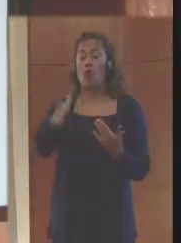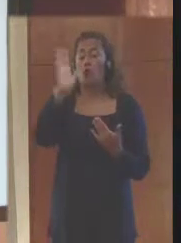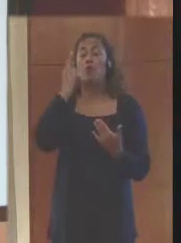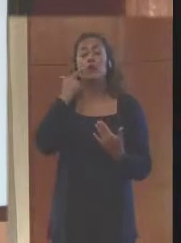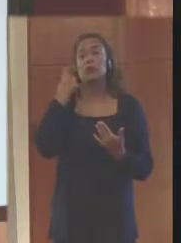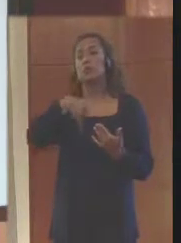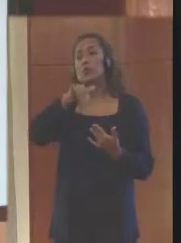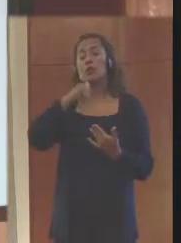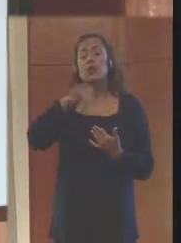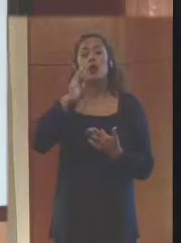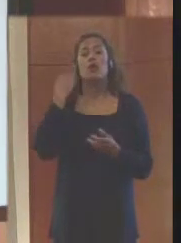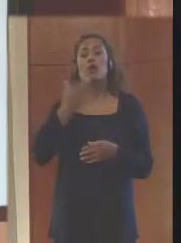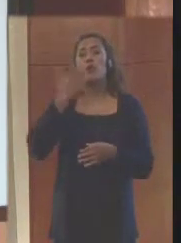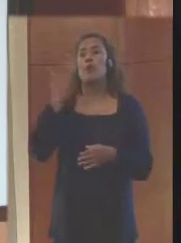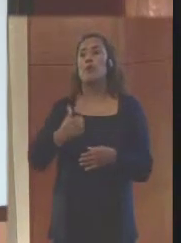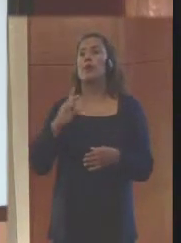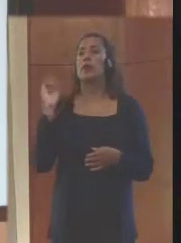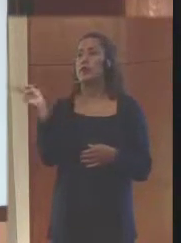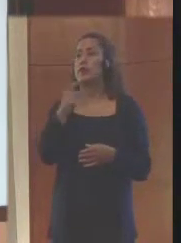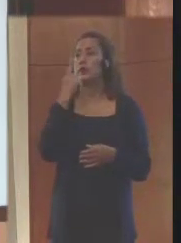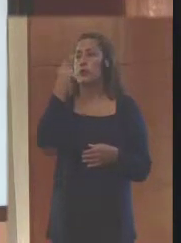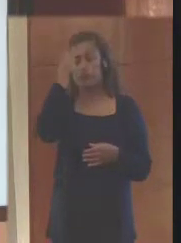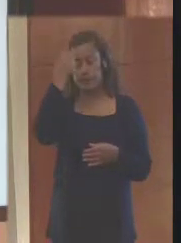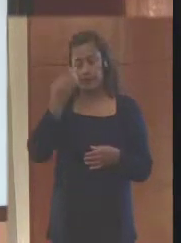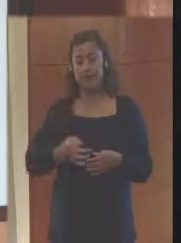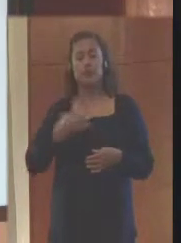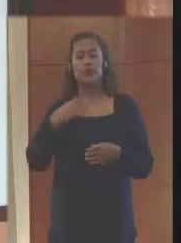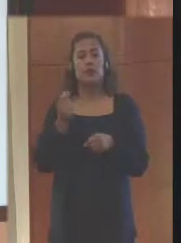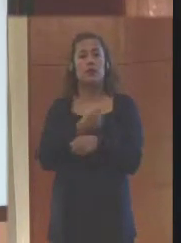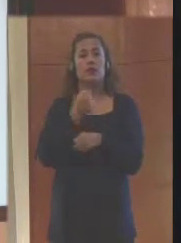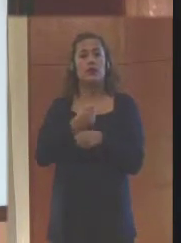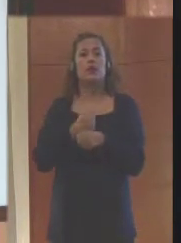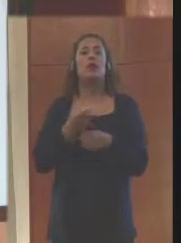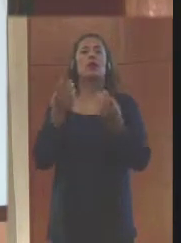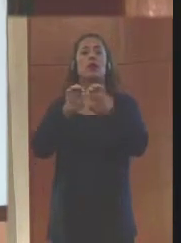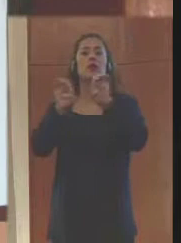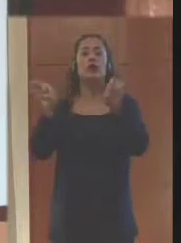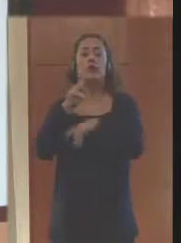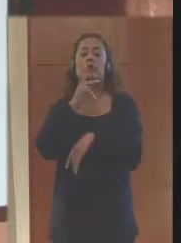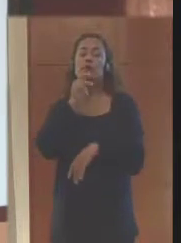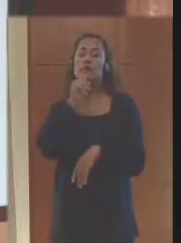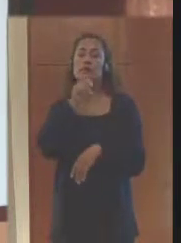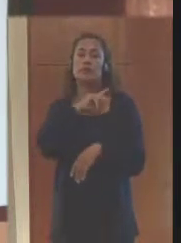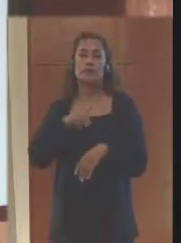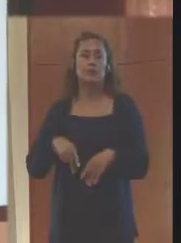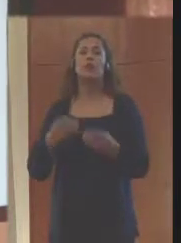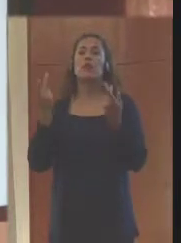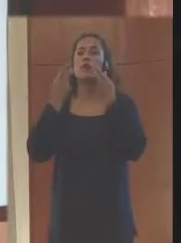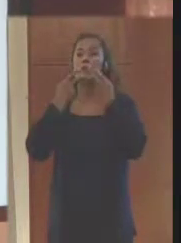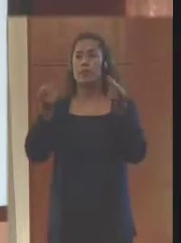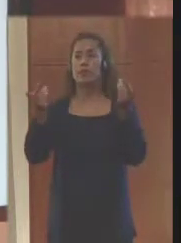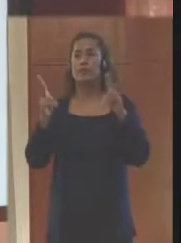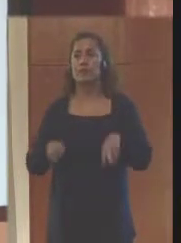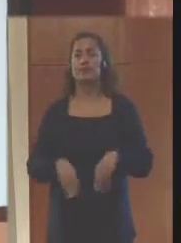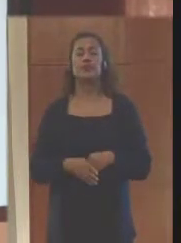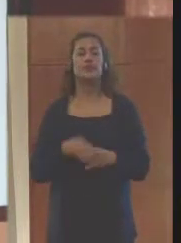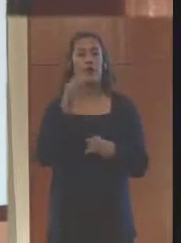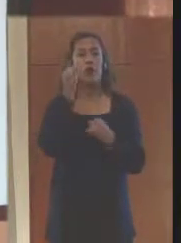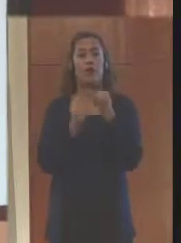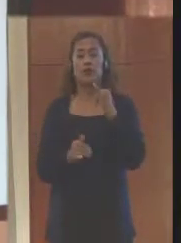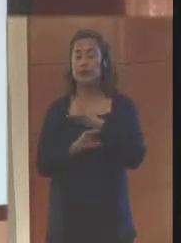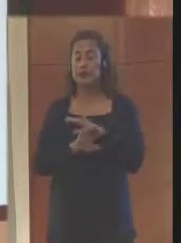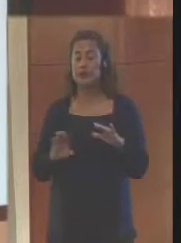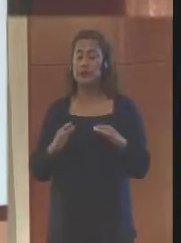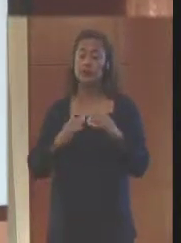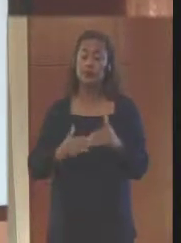la capacidad de los de quienes están trabajando en el tema, tanto en el sector público como privado. Finalmente, dentro